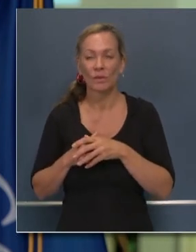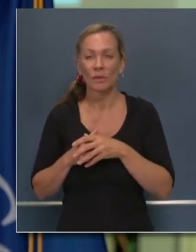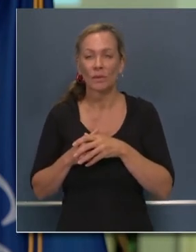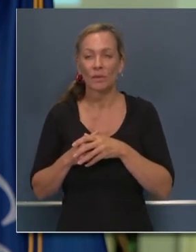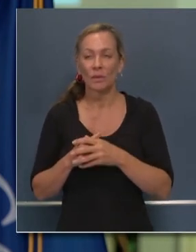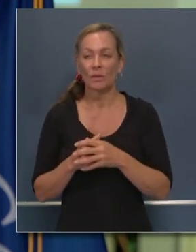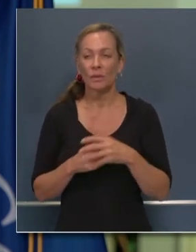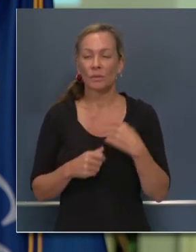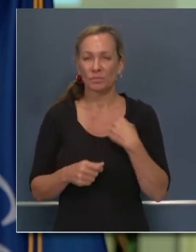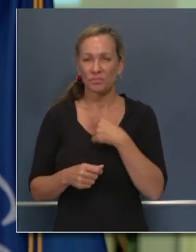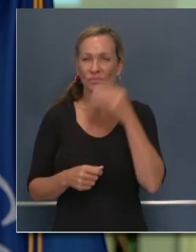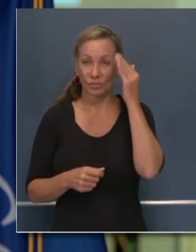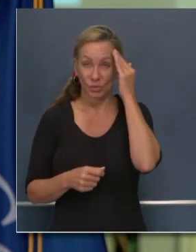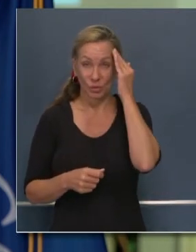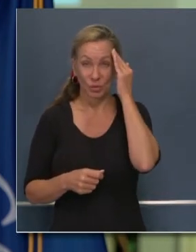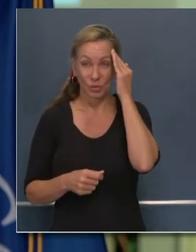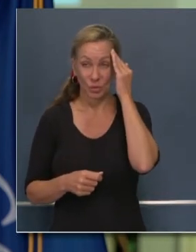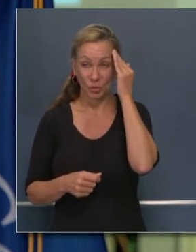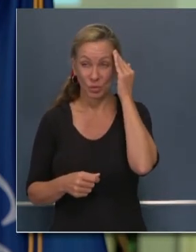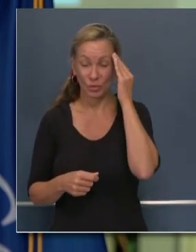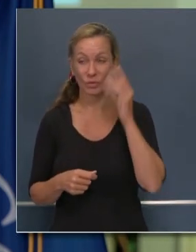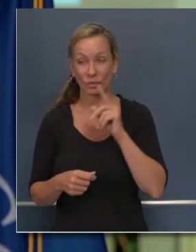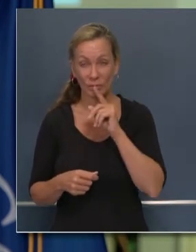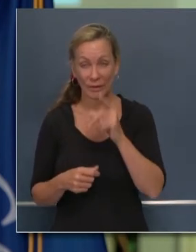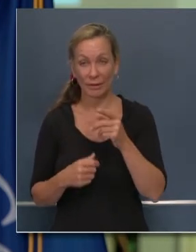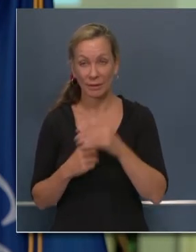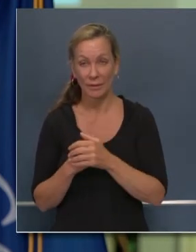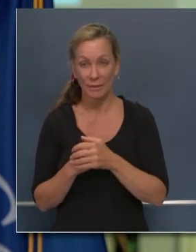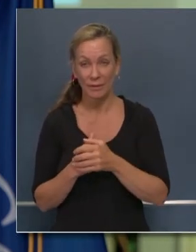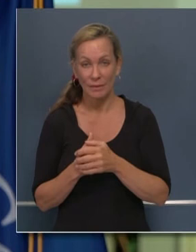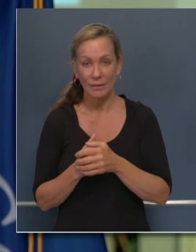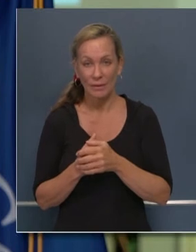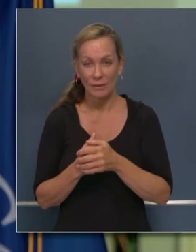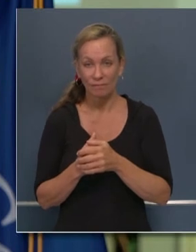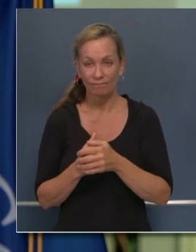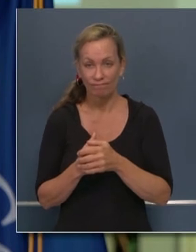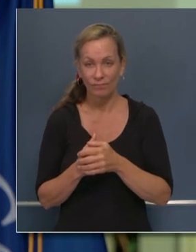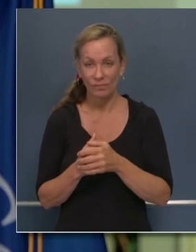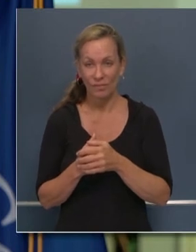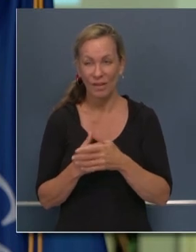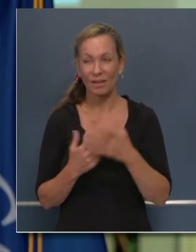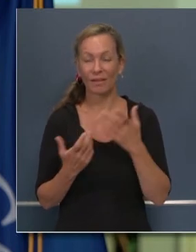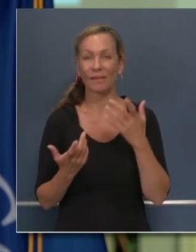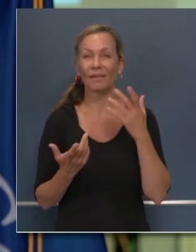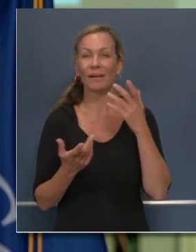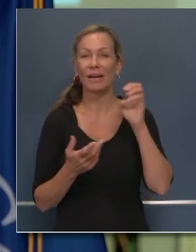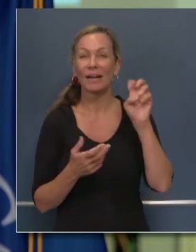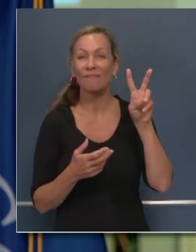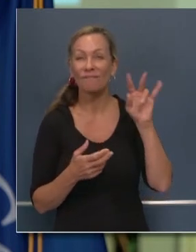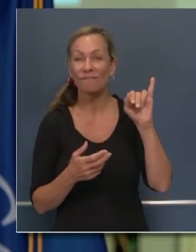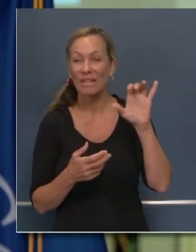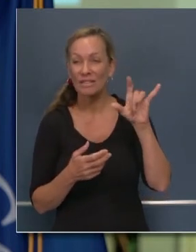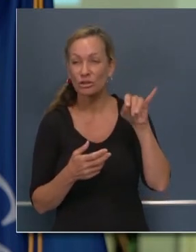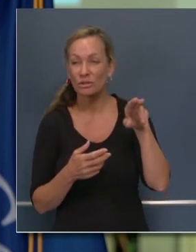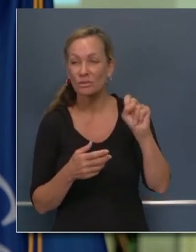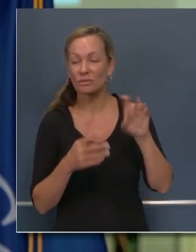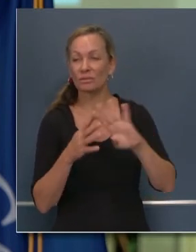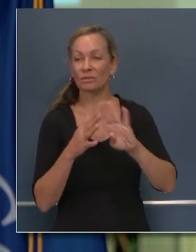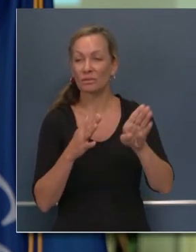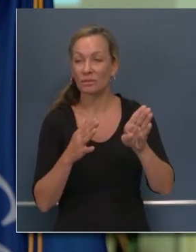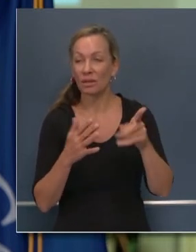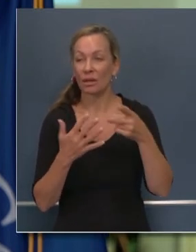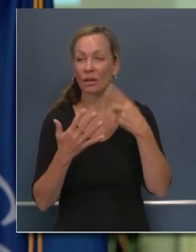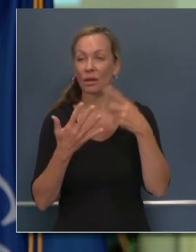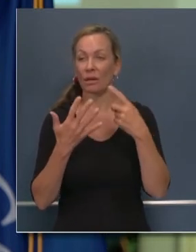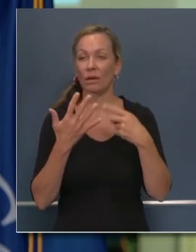donde estamos ahora, que es una fase dinámica de conversaciones, incluyendo, por supuesto, la pregunta acerca de los desalojos, que hacemos